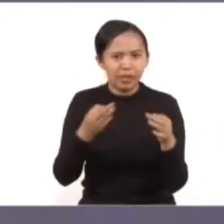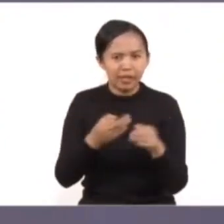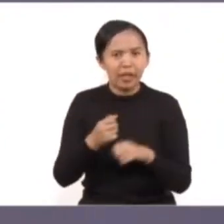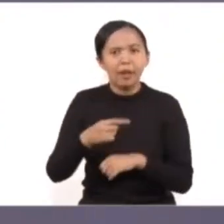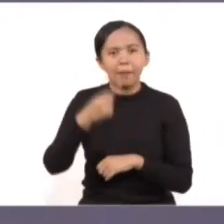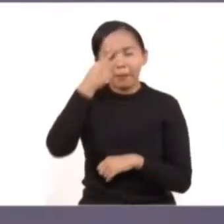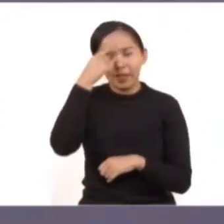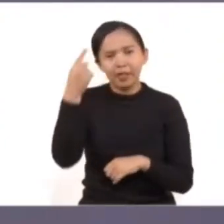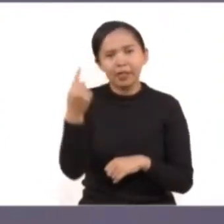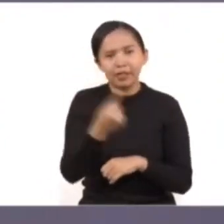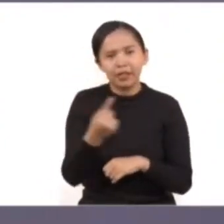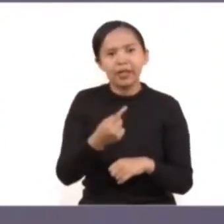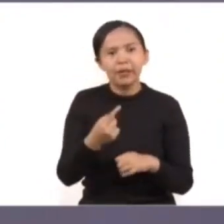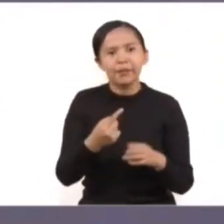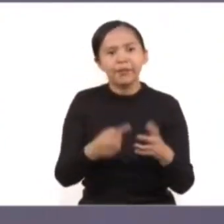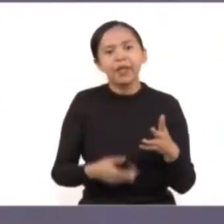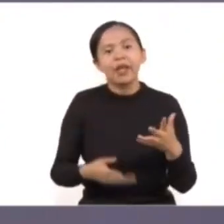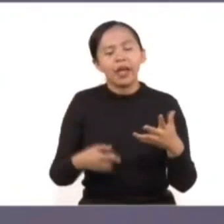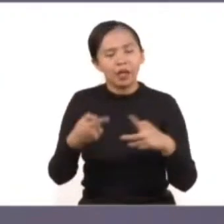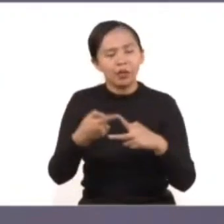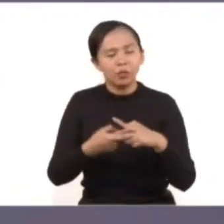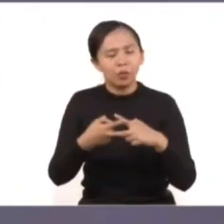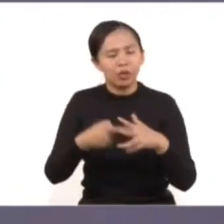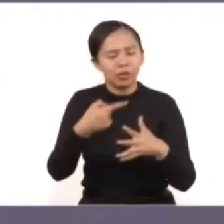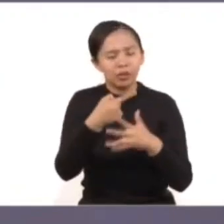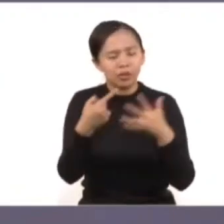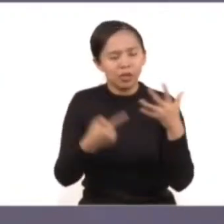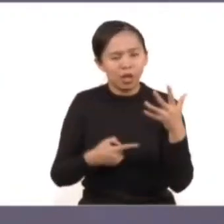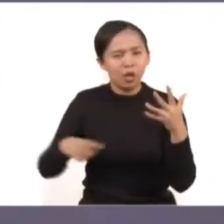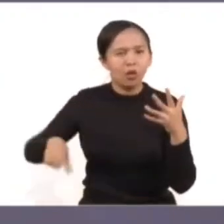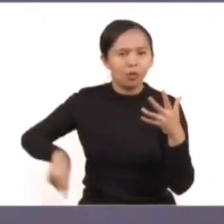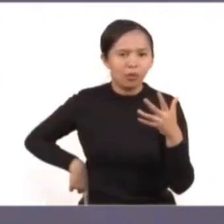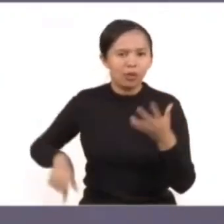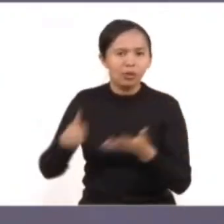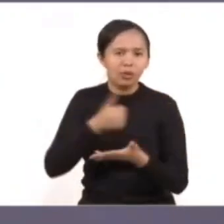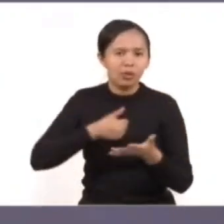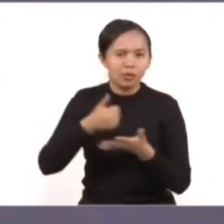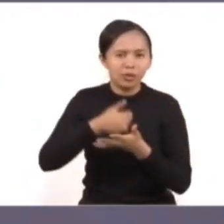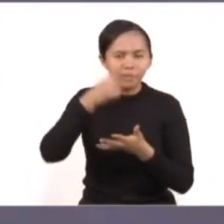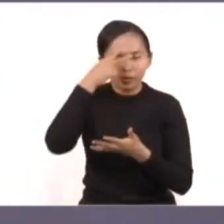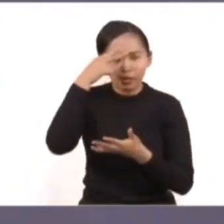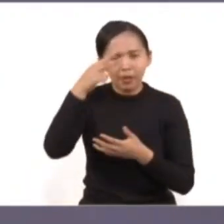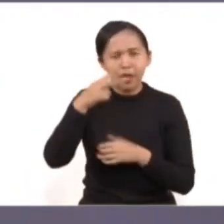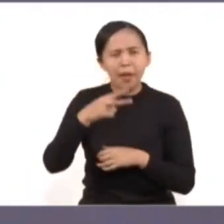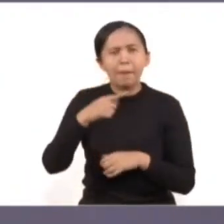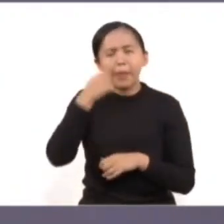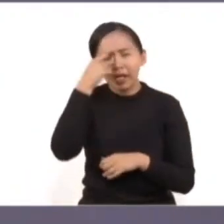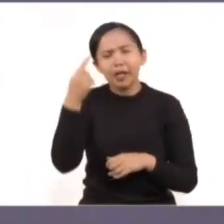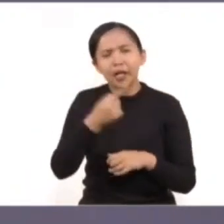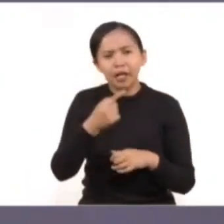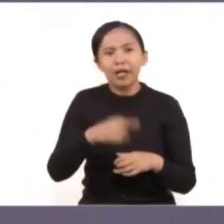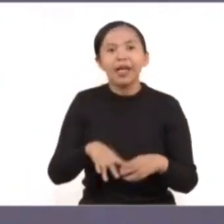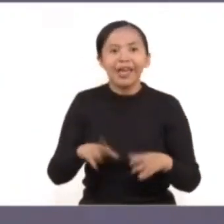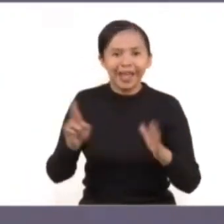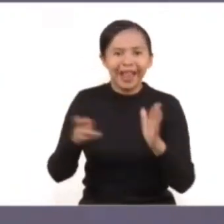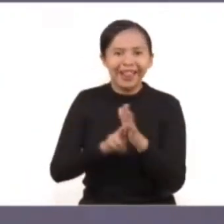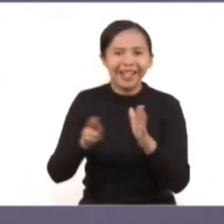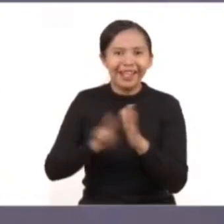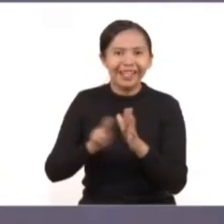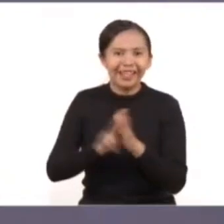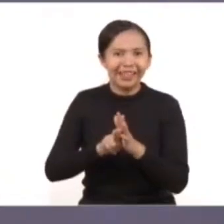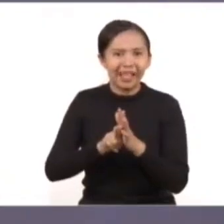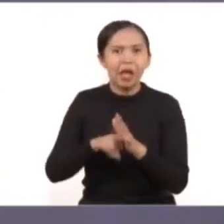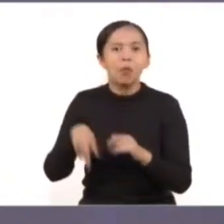de los avances en las acciones impulsadas por el gobierno de la Ciudad de México para atender la declaratoria de alerta por